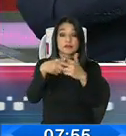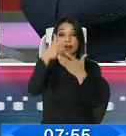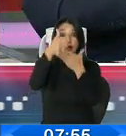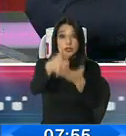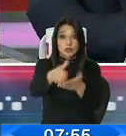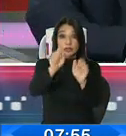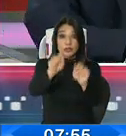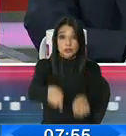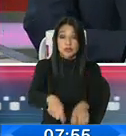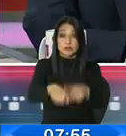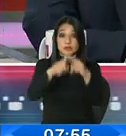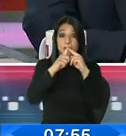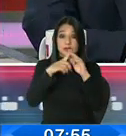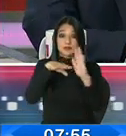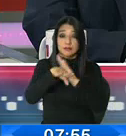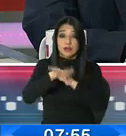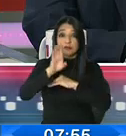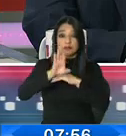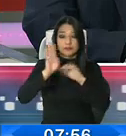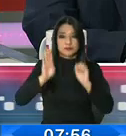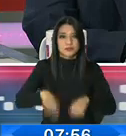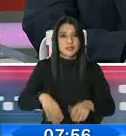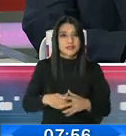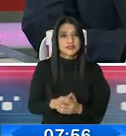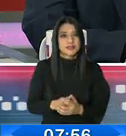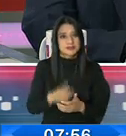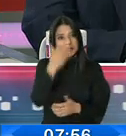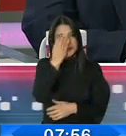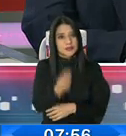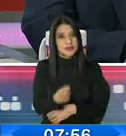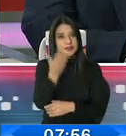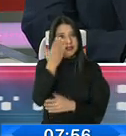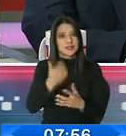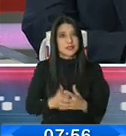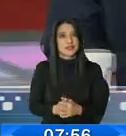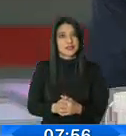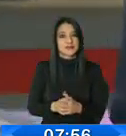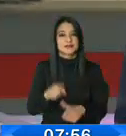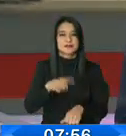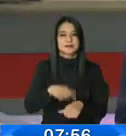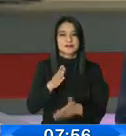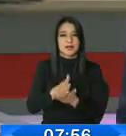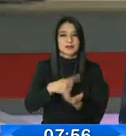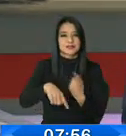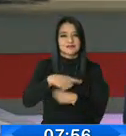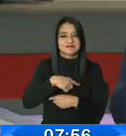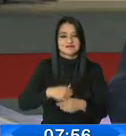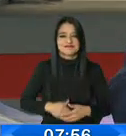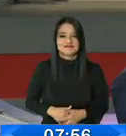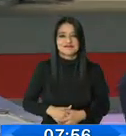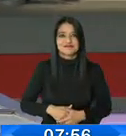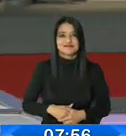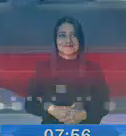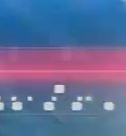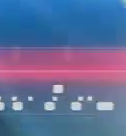ya puede acceder, nos ha indicado de qué manera. Ministro Ontaneda, un buen día para usted. Nosotros vamos a hacer una breve pausa. Y ya retomamos.